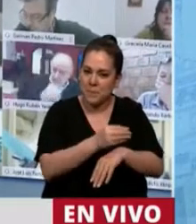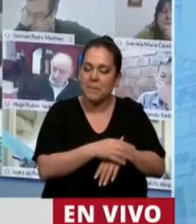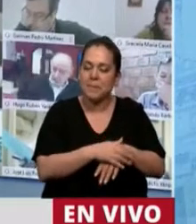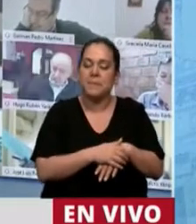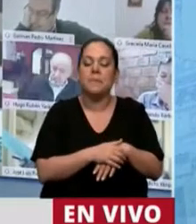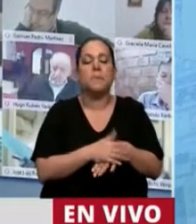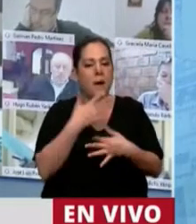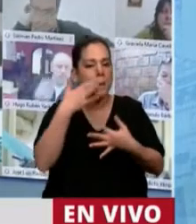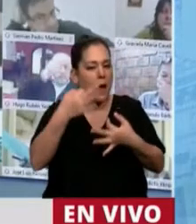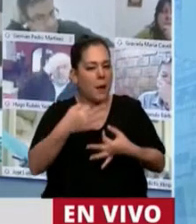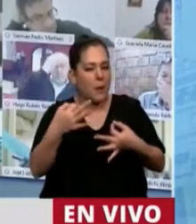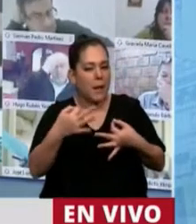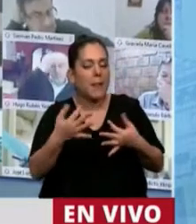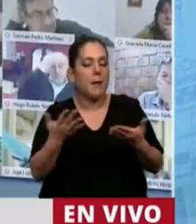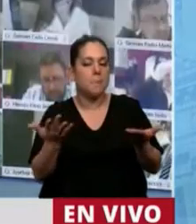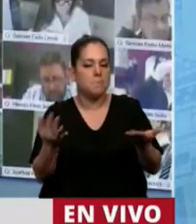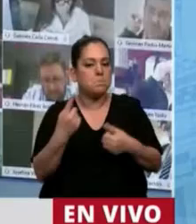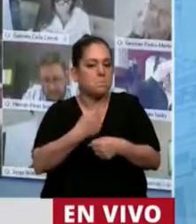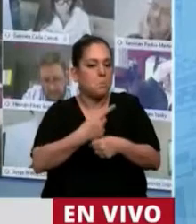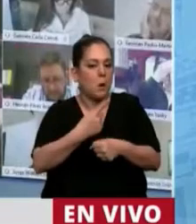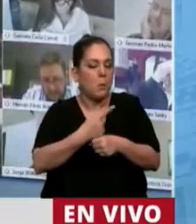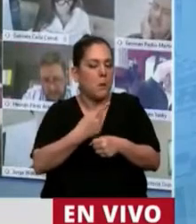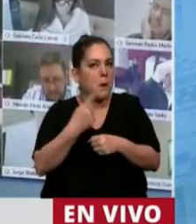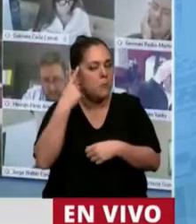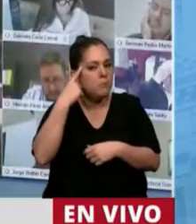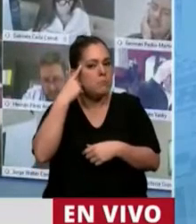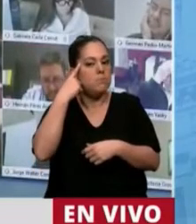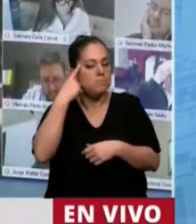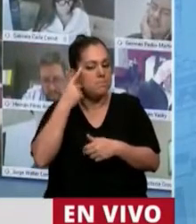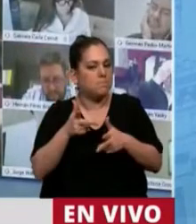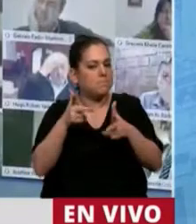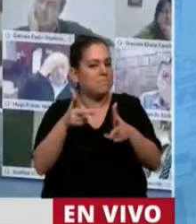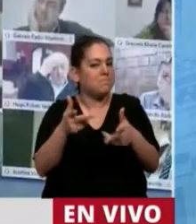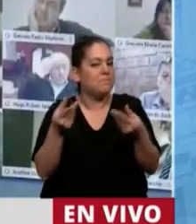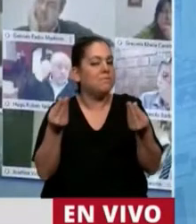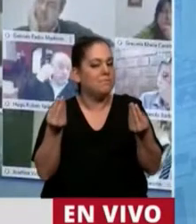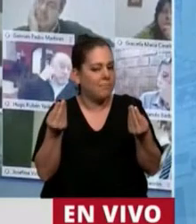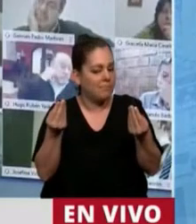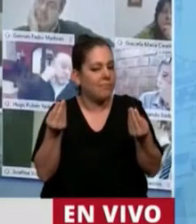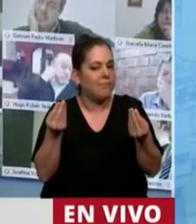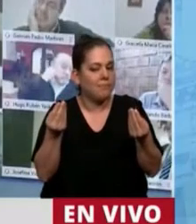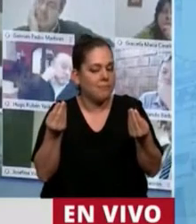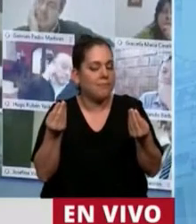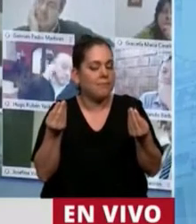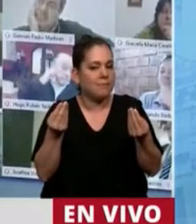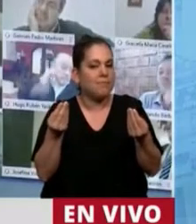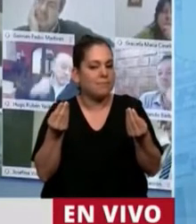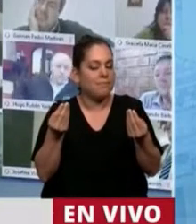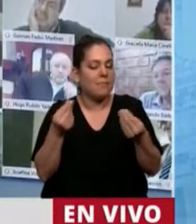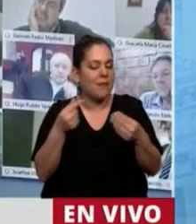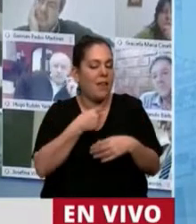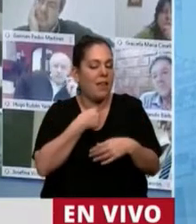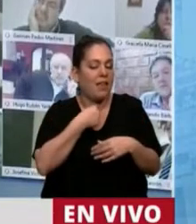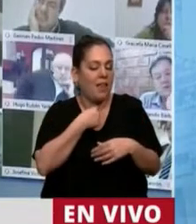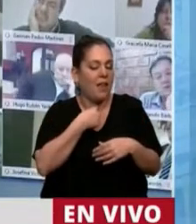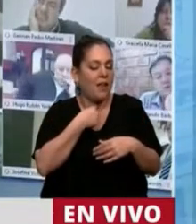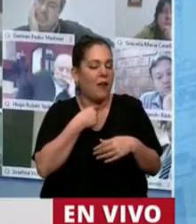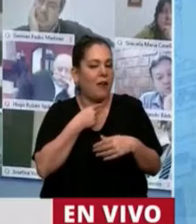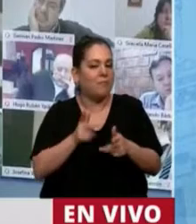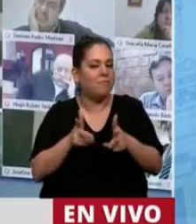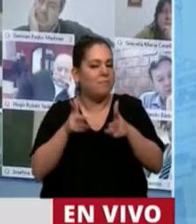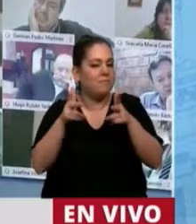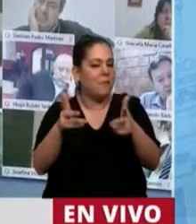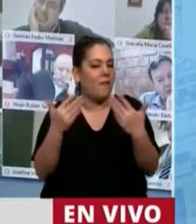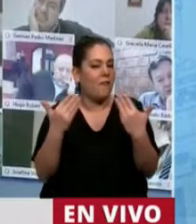ver, se le dio media sanción a una ley que tiene que ver con una promesa del presidente Fernández cuando estuvo en la Asamblea